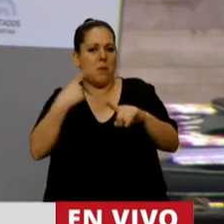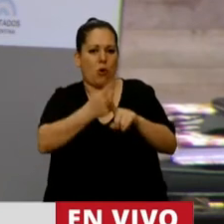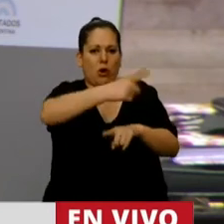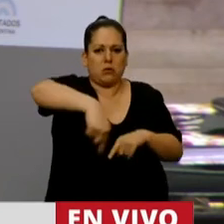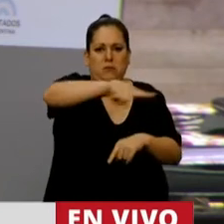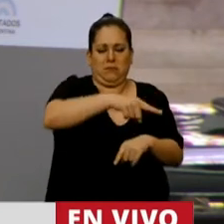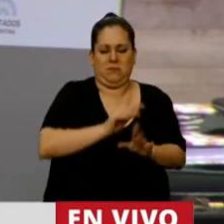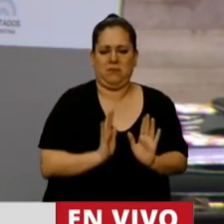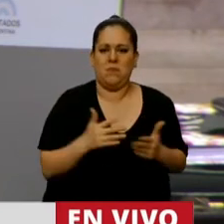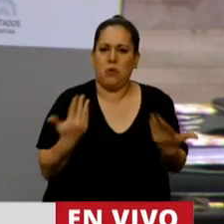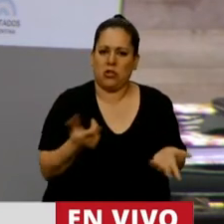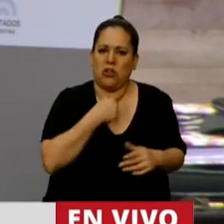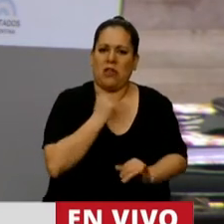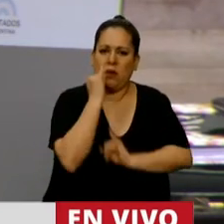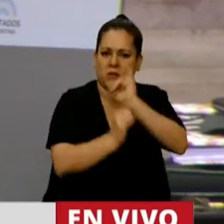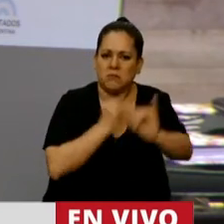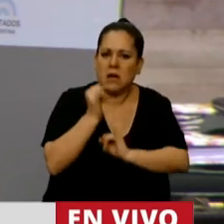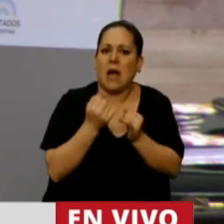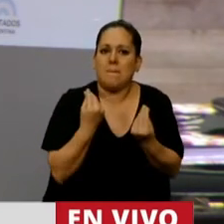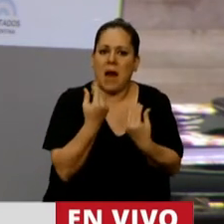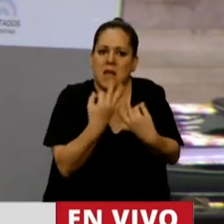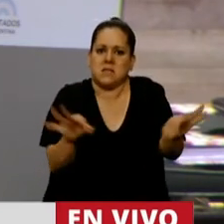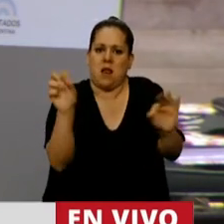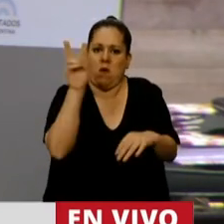lo quiero destacar para ese tipo de situaciones.